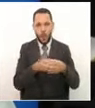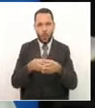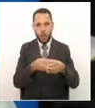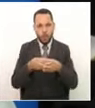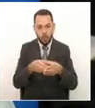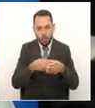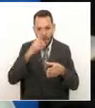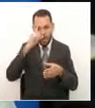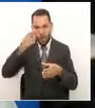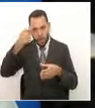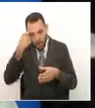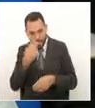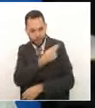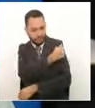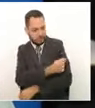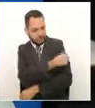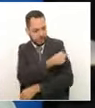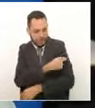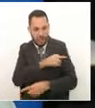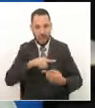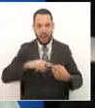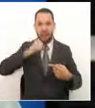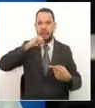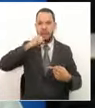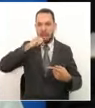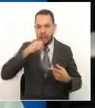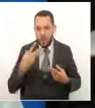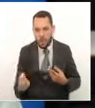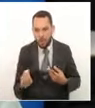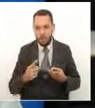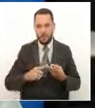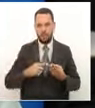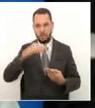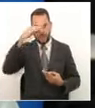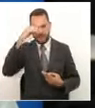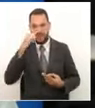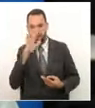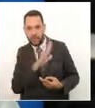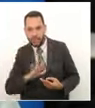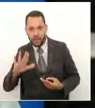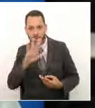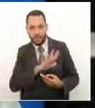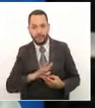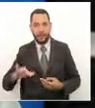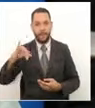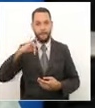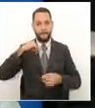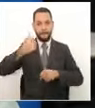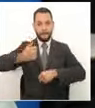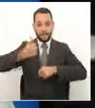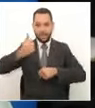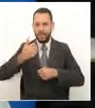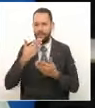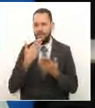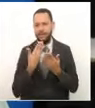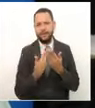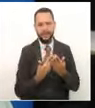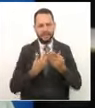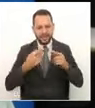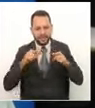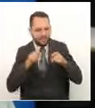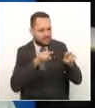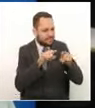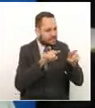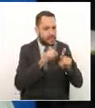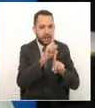Roja, a la Defensa Civil, a la Policía Nacional, a nuestro Ejército Nacional, a todos y cada